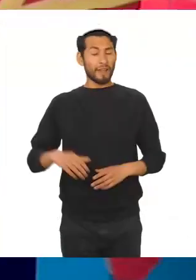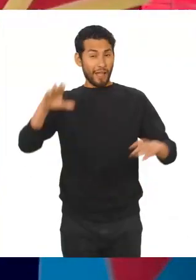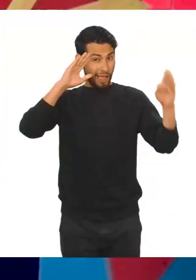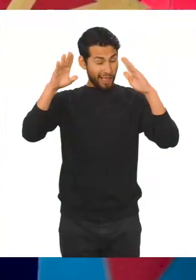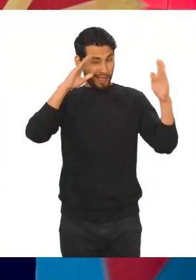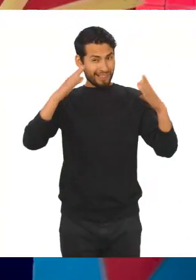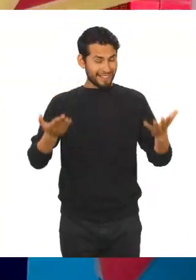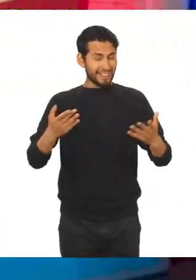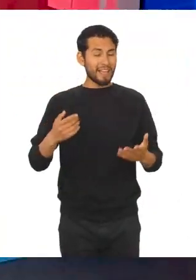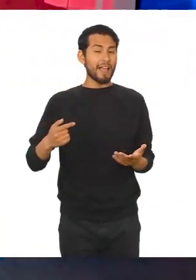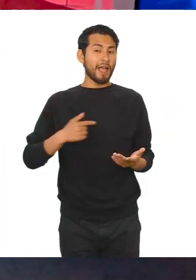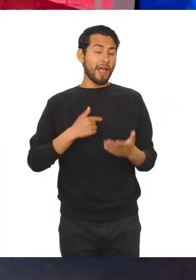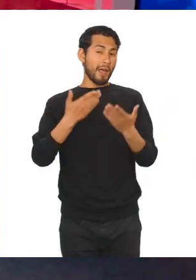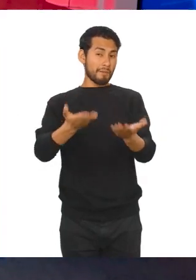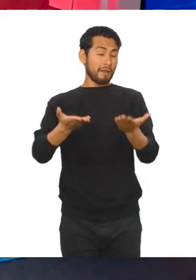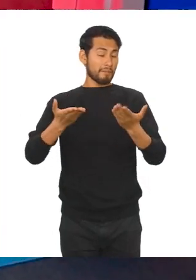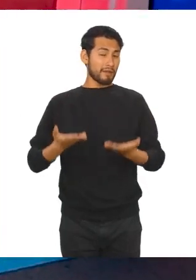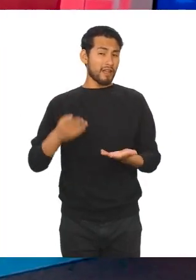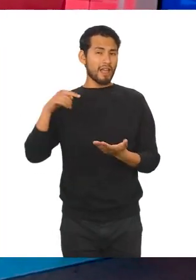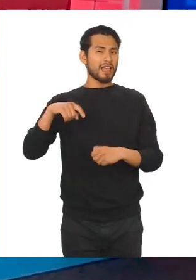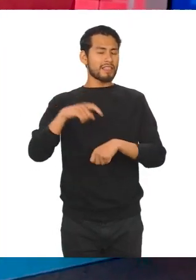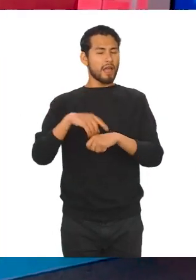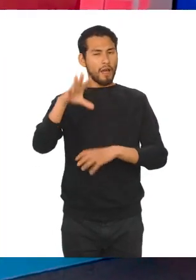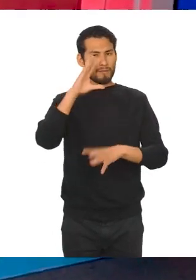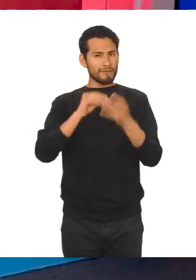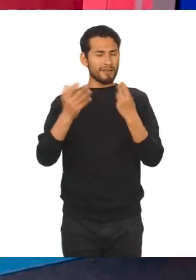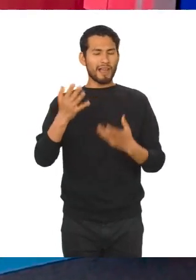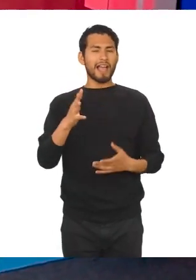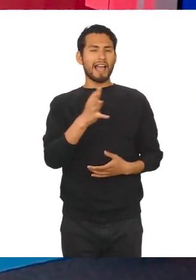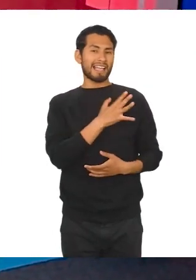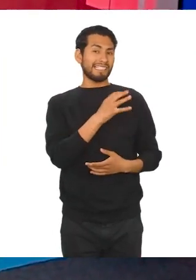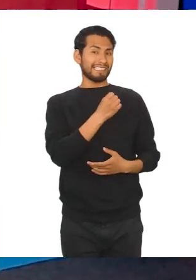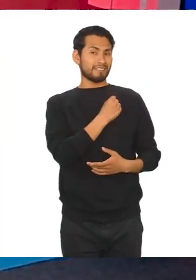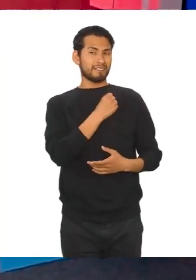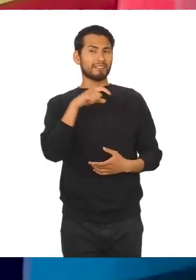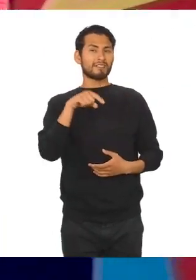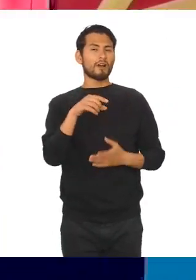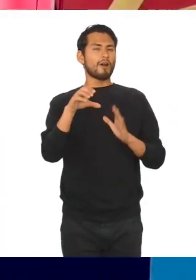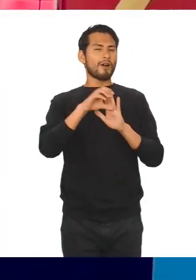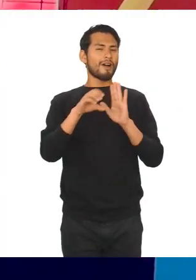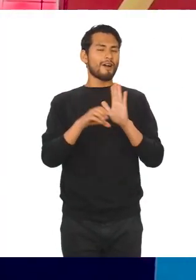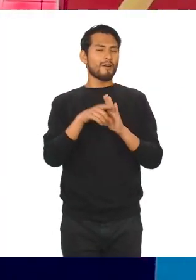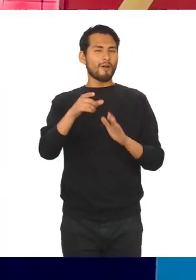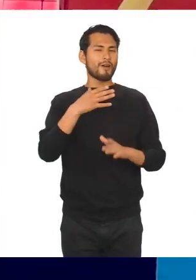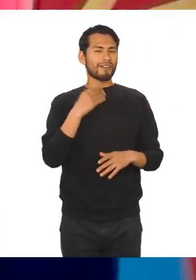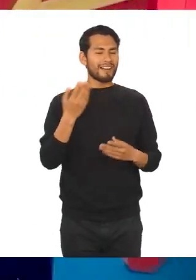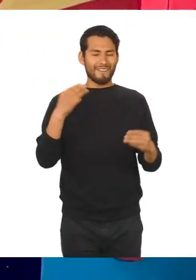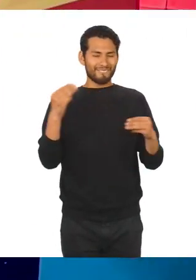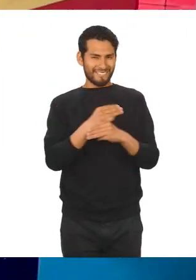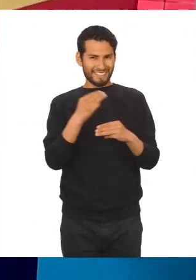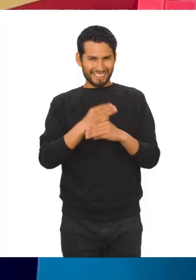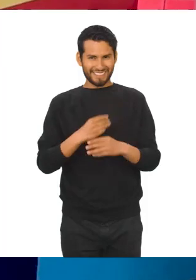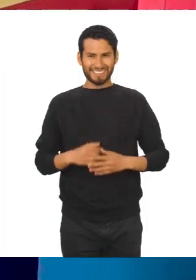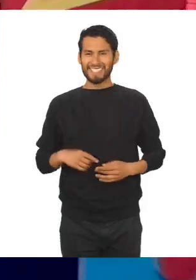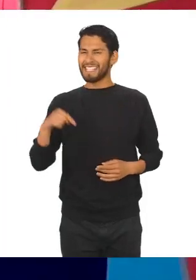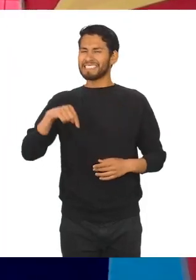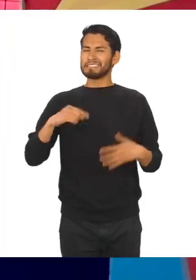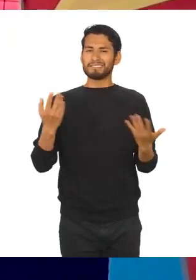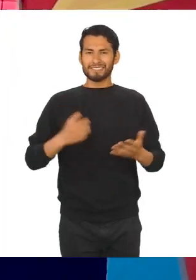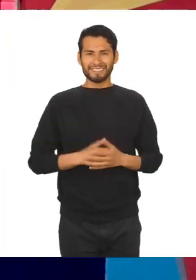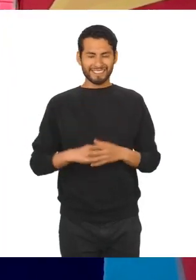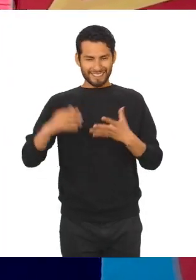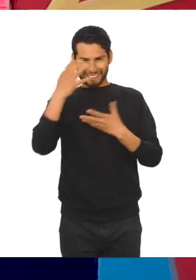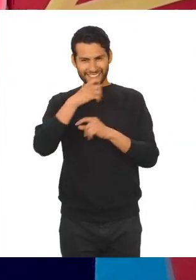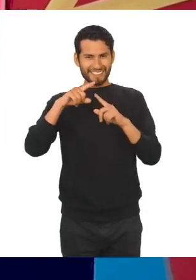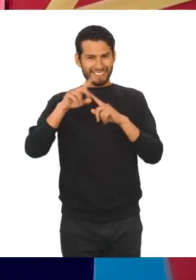¡Hola chicos! Les doy la bienvenida a Tiempo para Aprender de quinto de secundaria de su curso favorito, Matemáticas. Solo